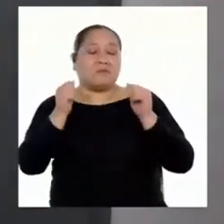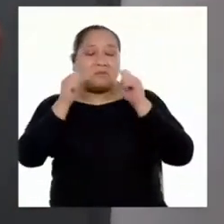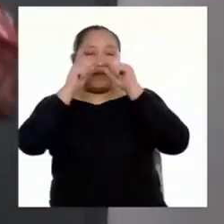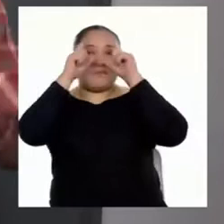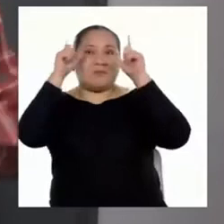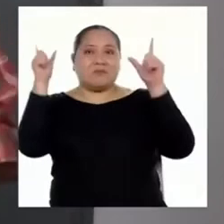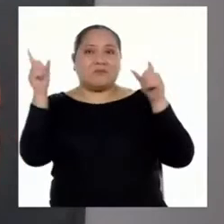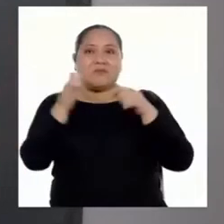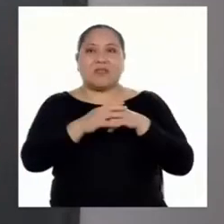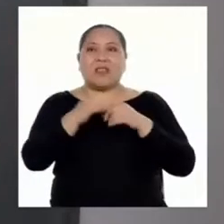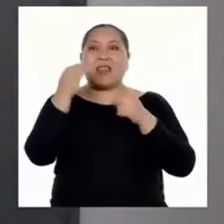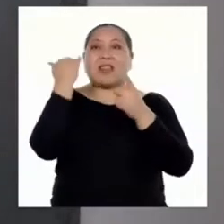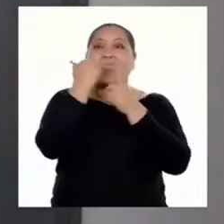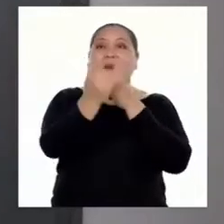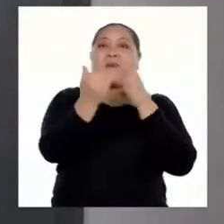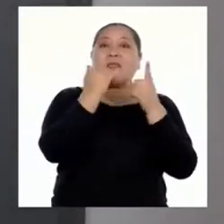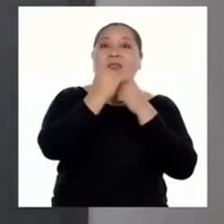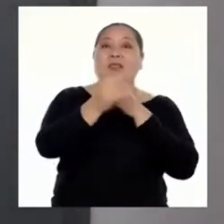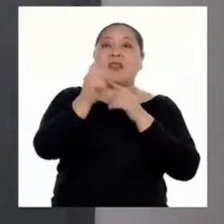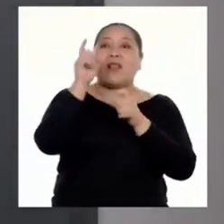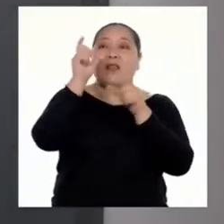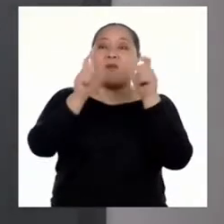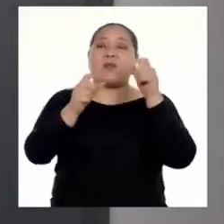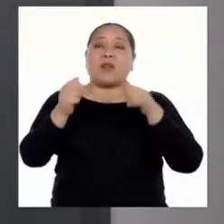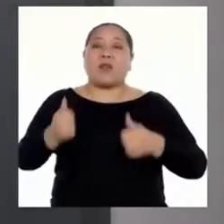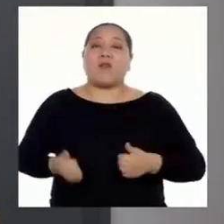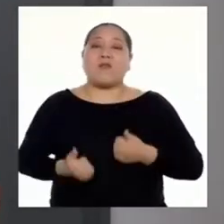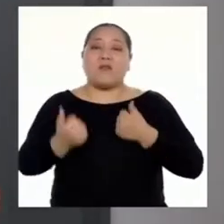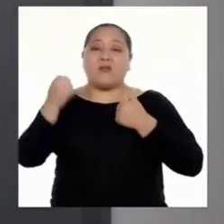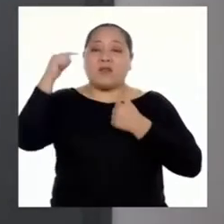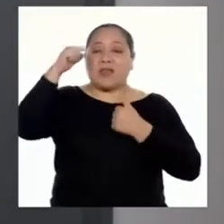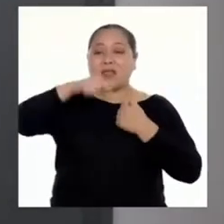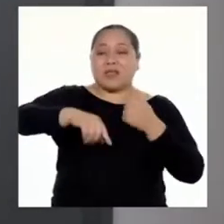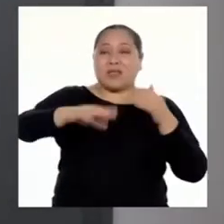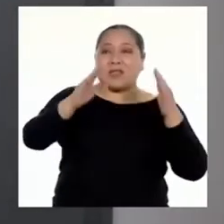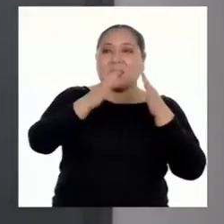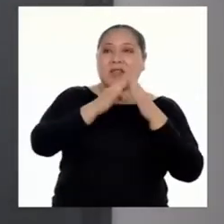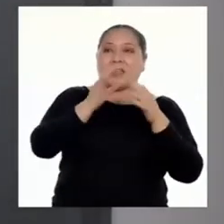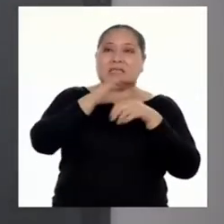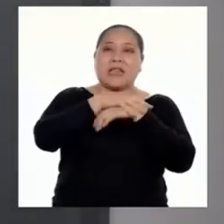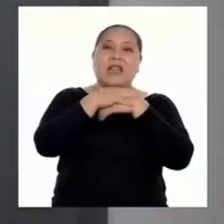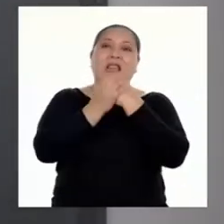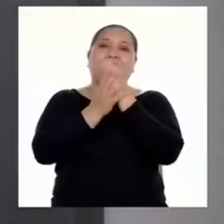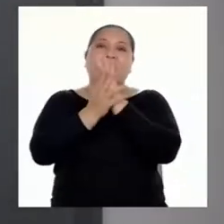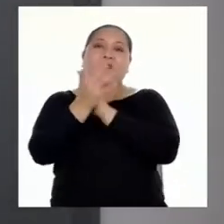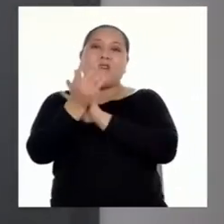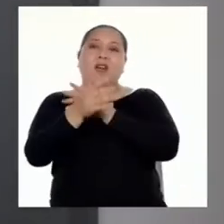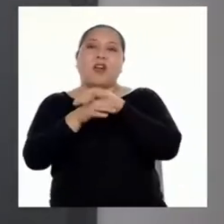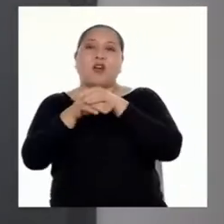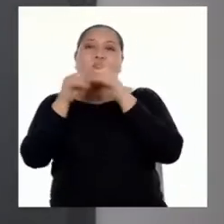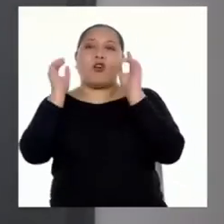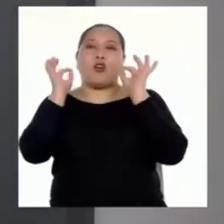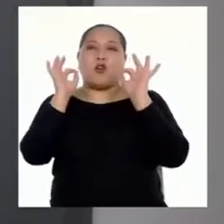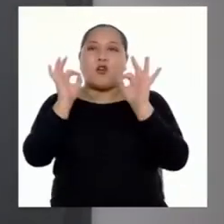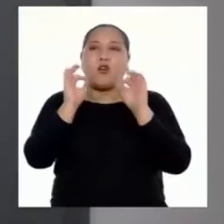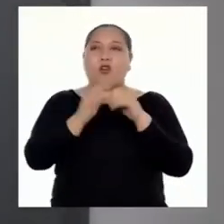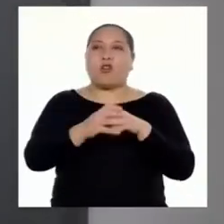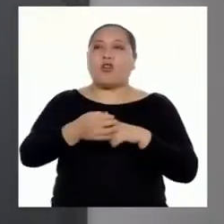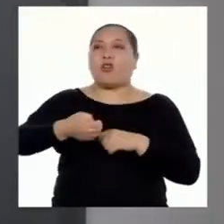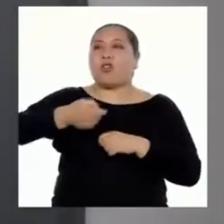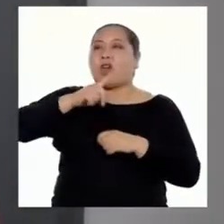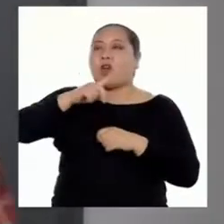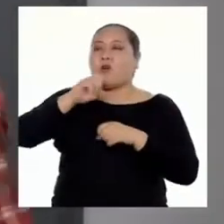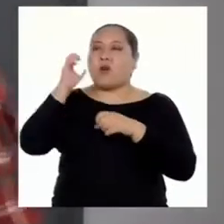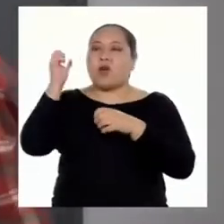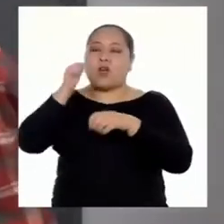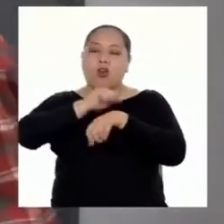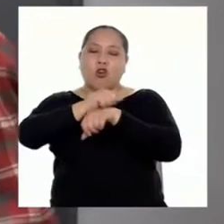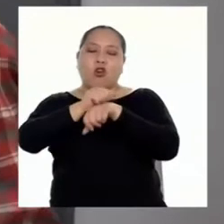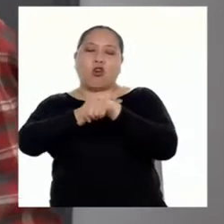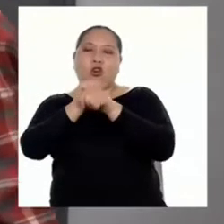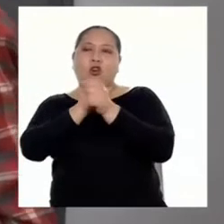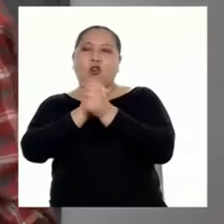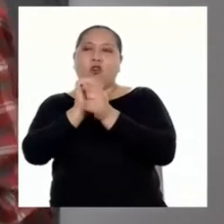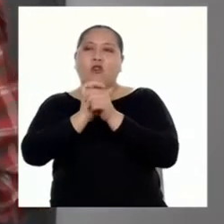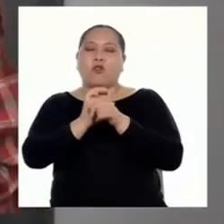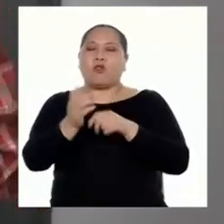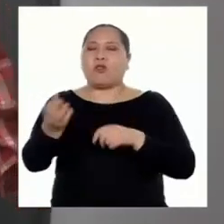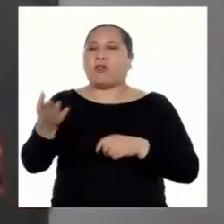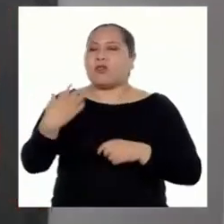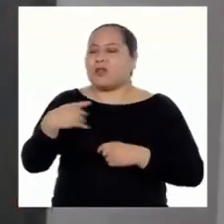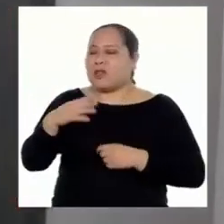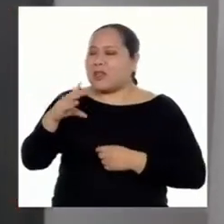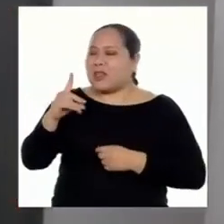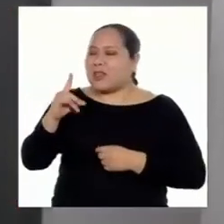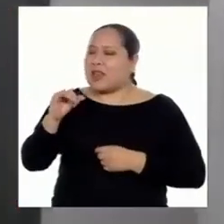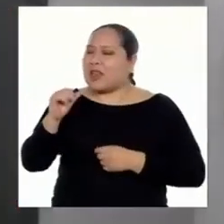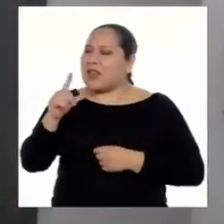Impresionante. Tan solo la mitad de las personas que viven en esta casa se están lavando las manos correctamente. Es decir, con agua y con jabón. Y díganos,